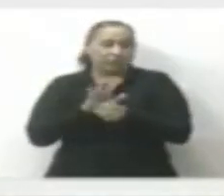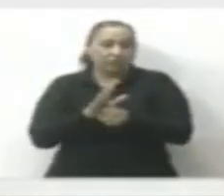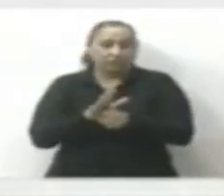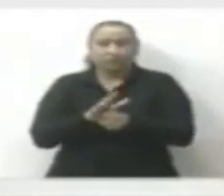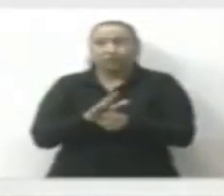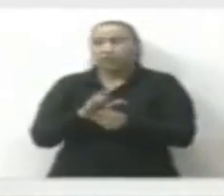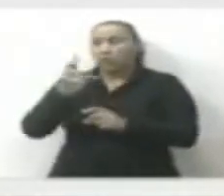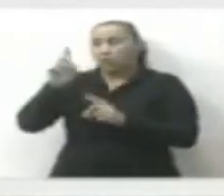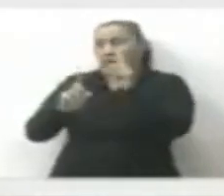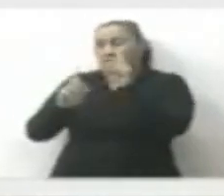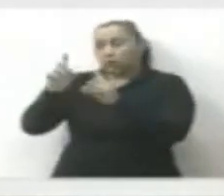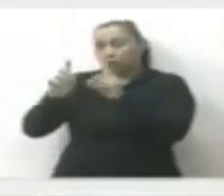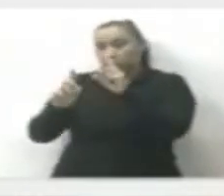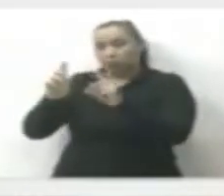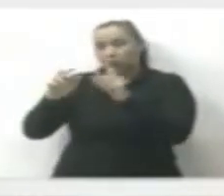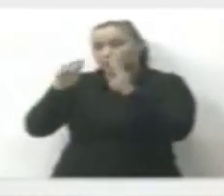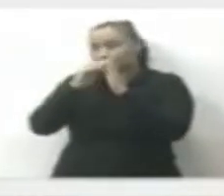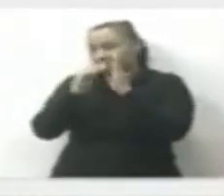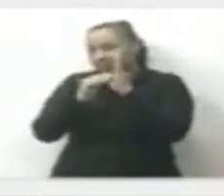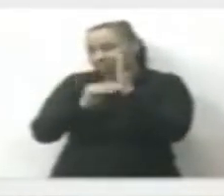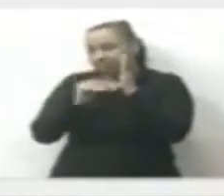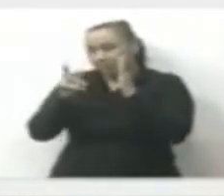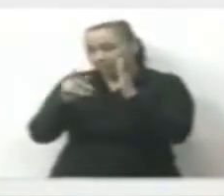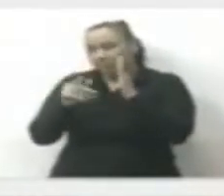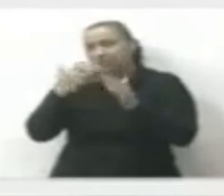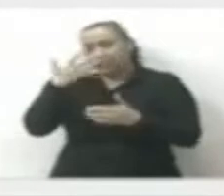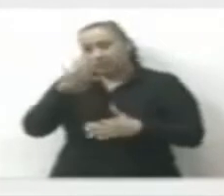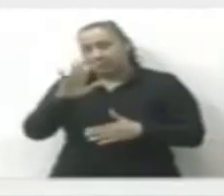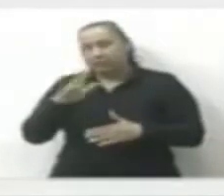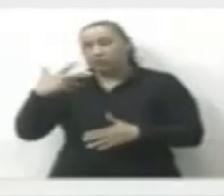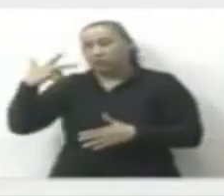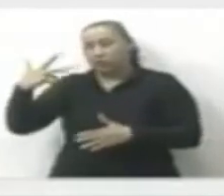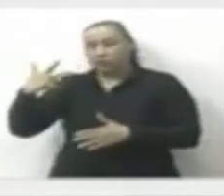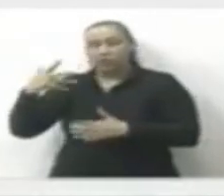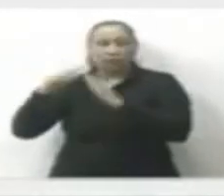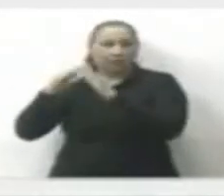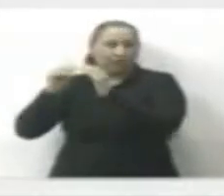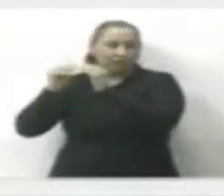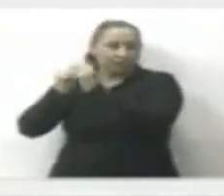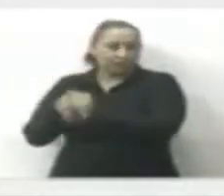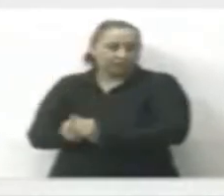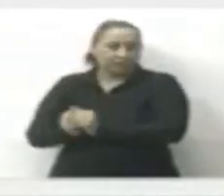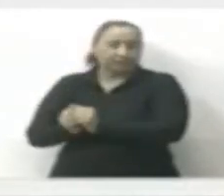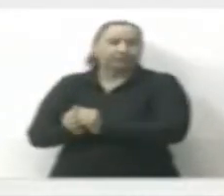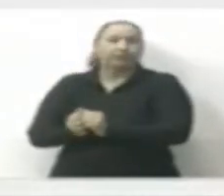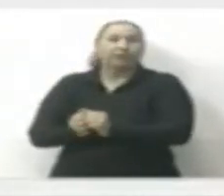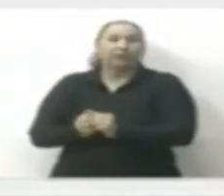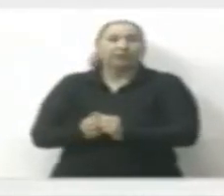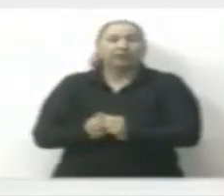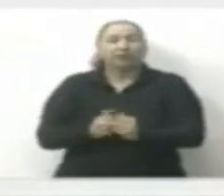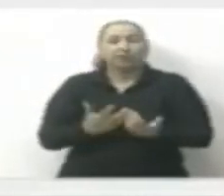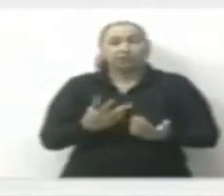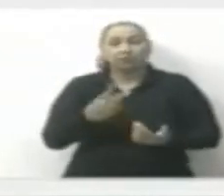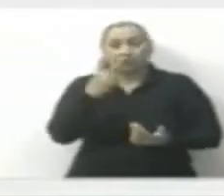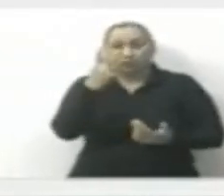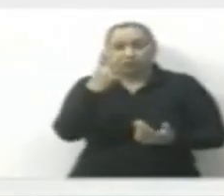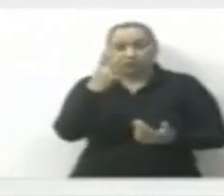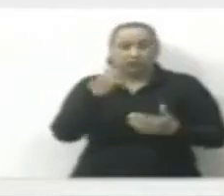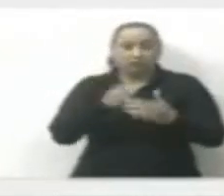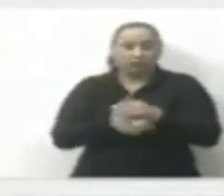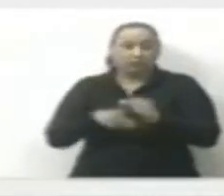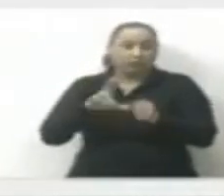sospechosos y hay 10 casos registrados. De ellos, 8 mantienen aislamiento preventivo en casa, 2 están